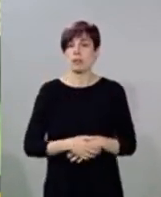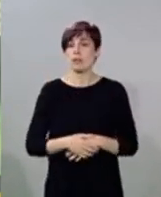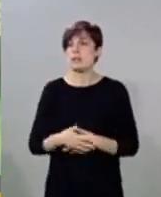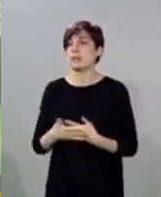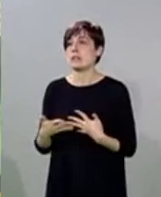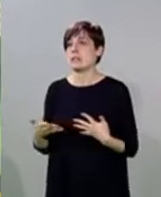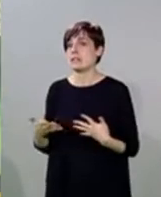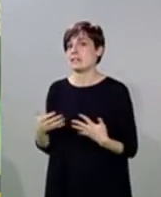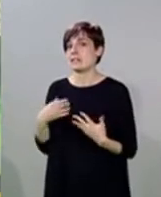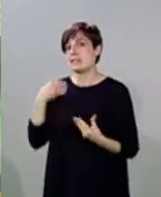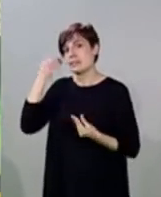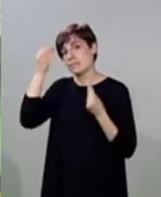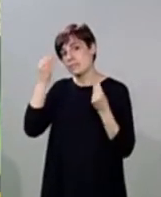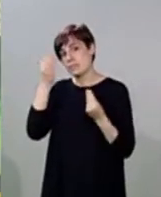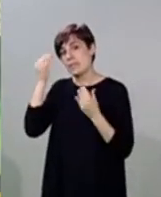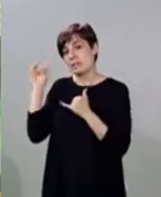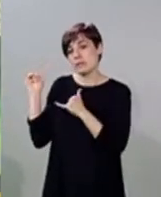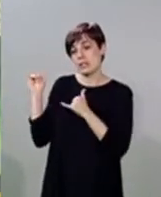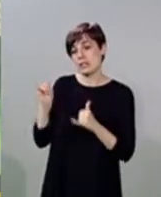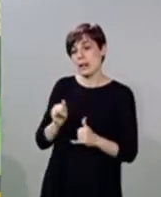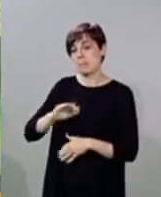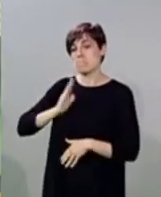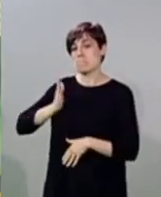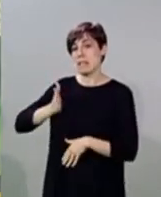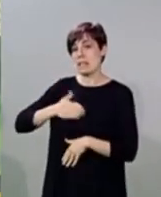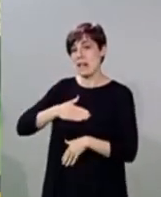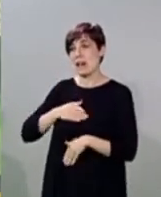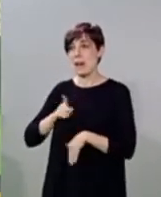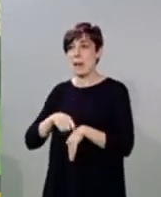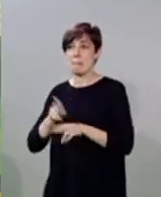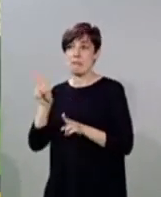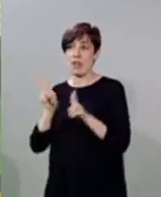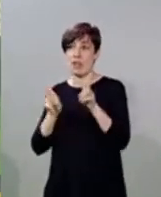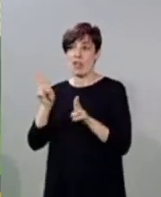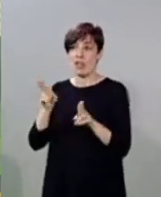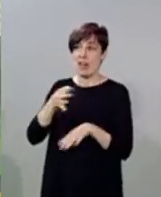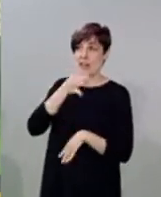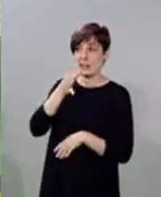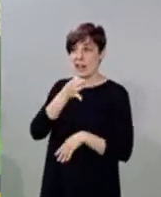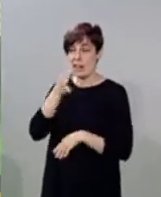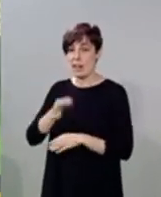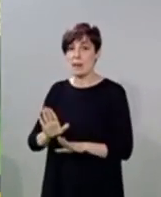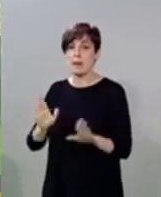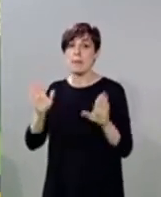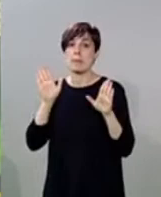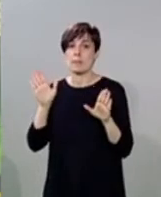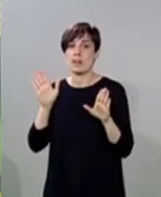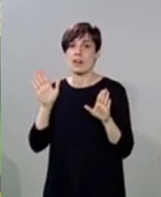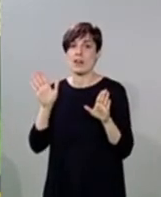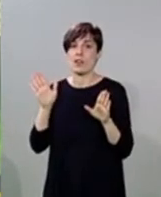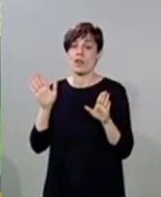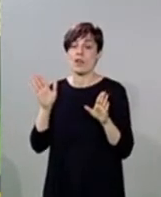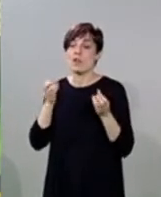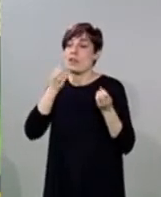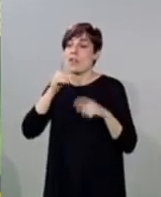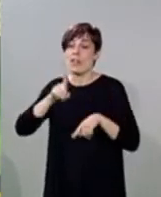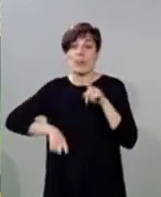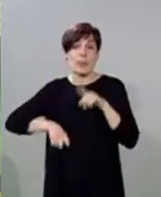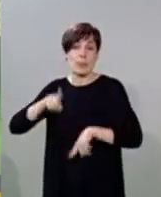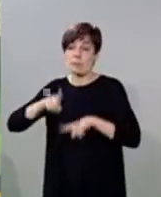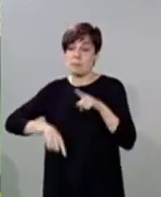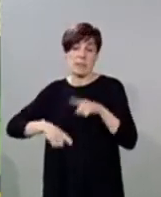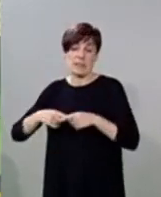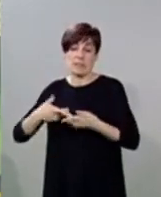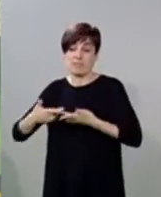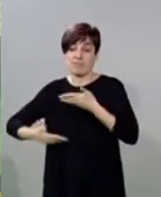Pues teníamos previsto llegar mañana, mediodía, tarde, pero irá un poco sobre la marcha porque,